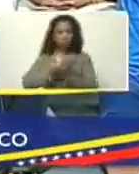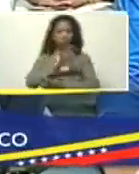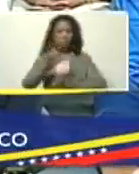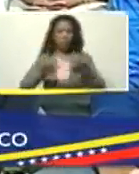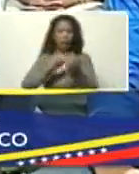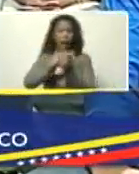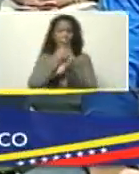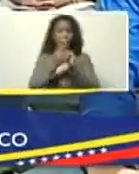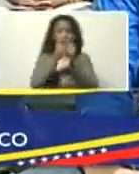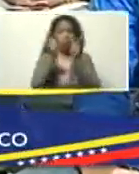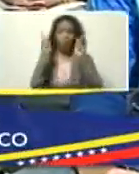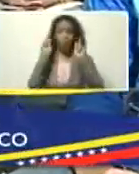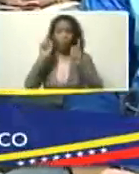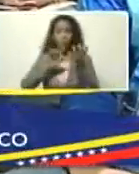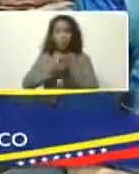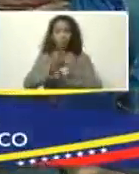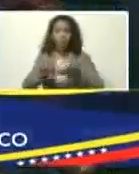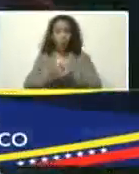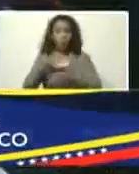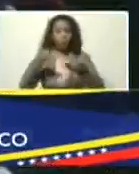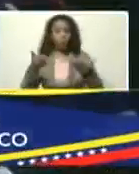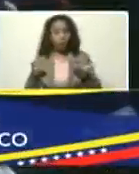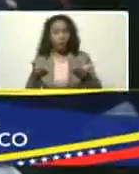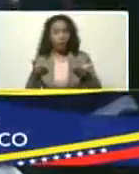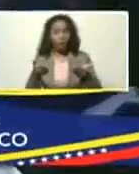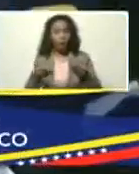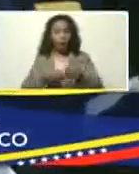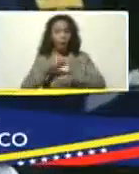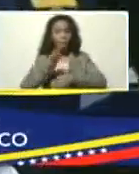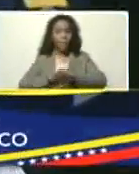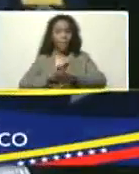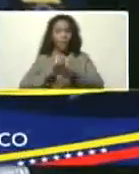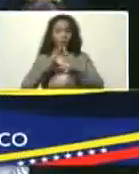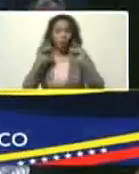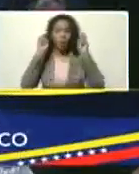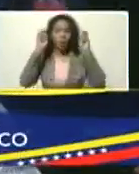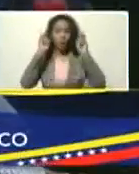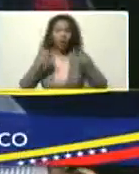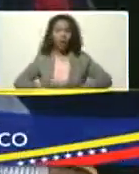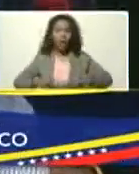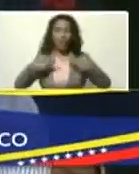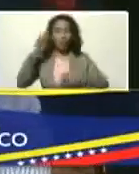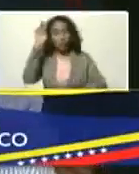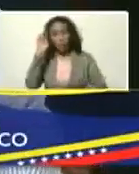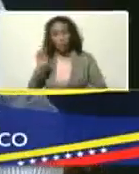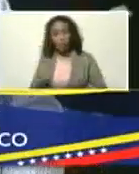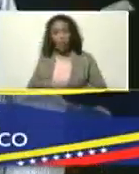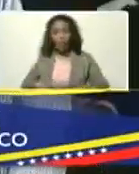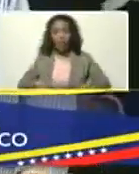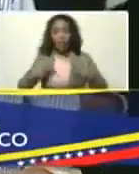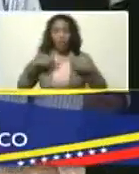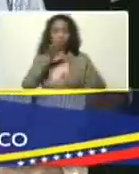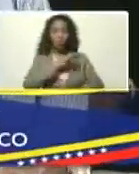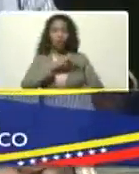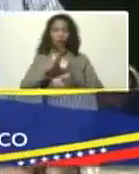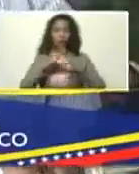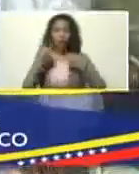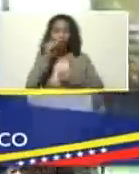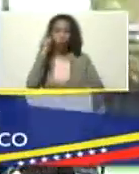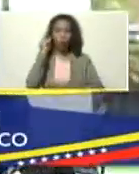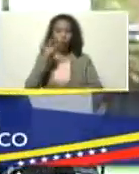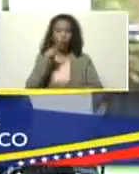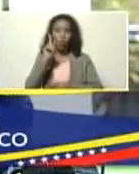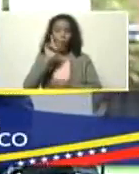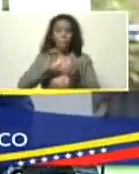del cambio climático es una problemática que surca en todos los aspectos de la vida cotidiana, de la vida social, y es de todas y todos